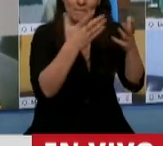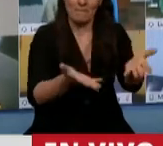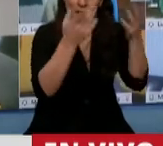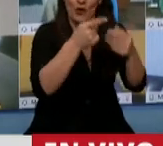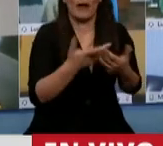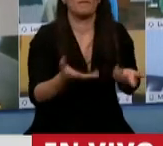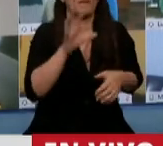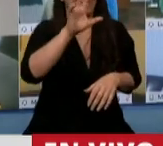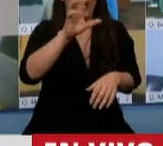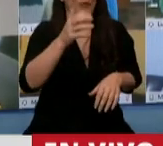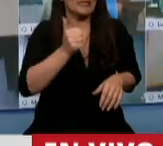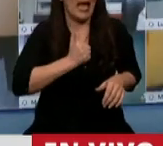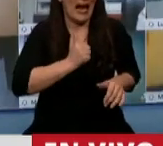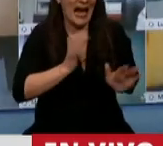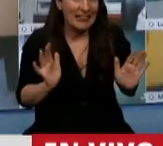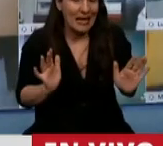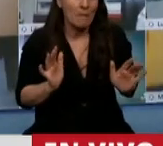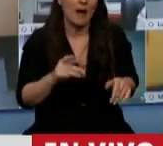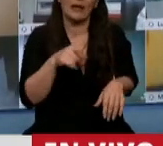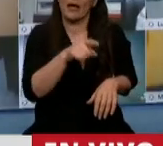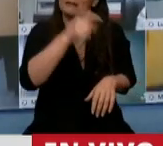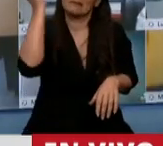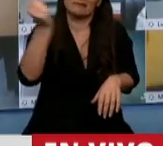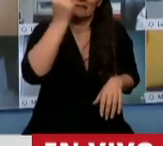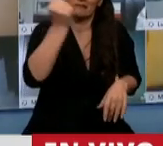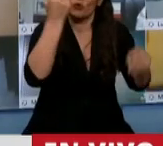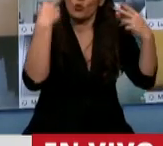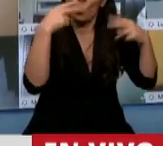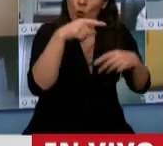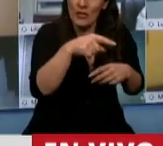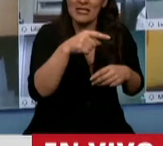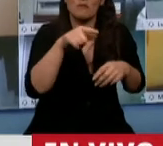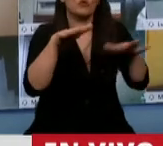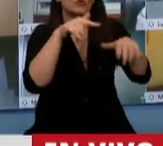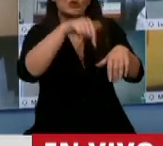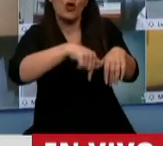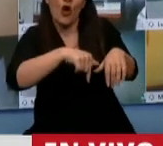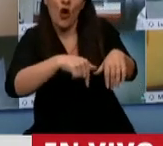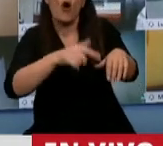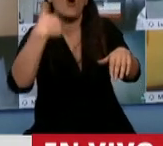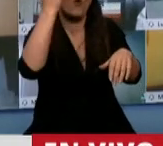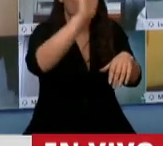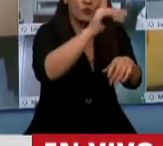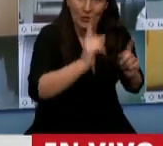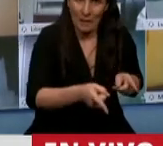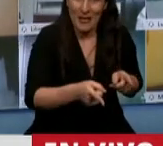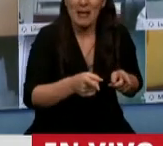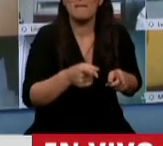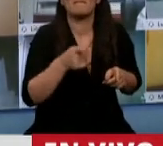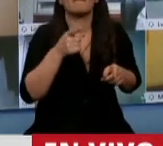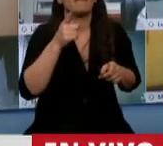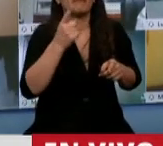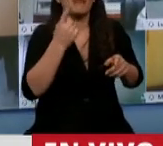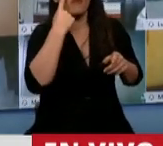como Catamarca, el turismo es presente para nosotros y también futuro, y trabajamos en eso, como se decía, desde los